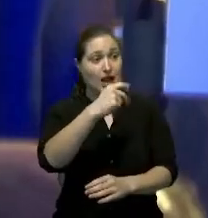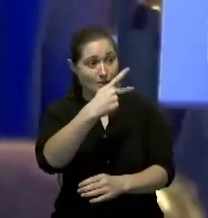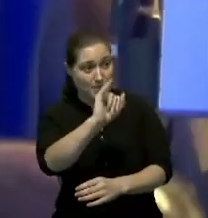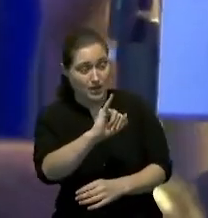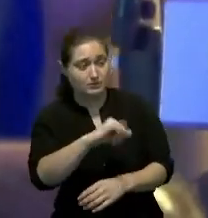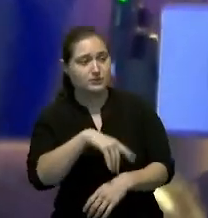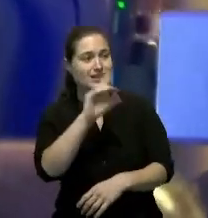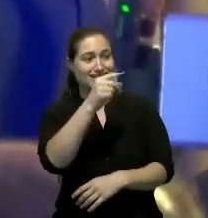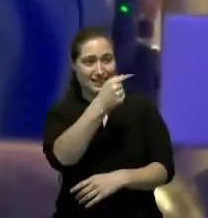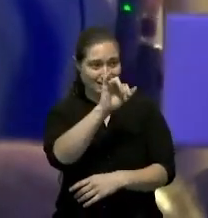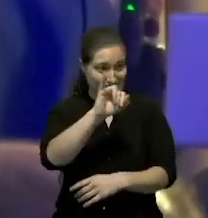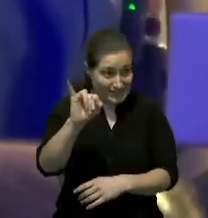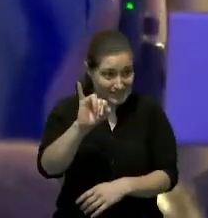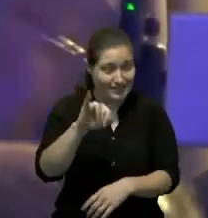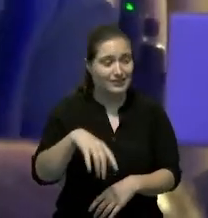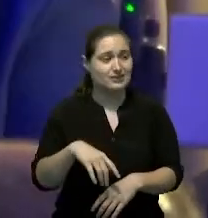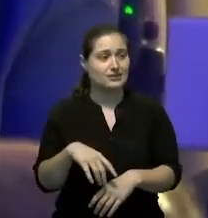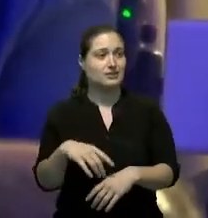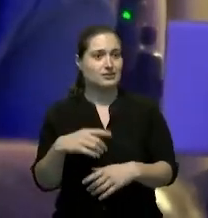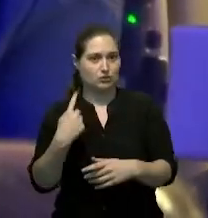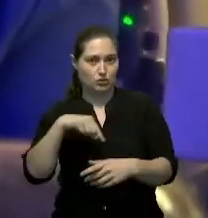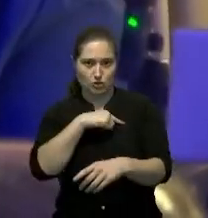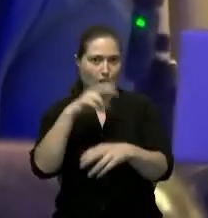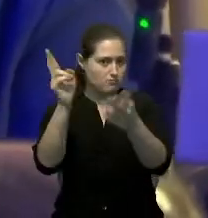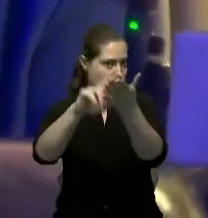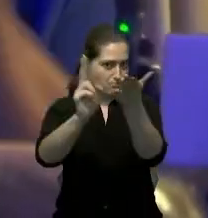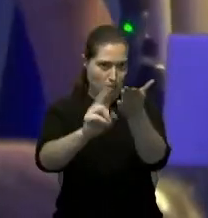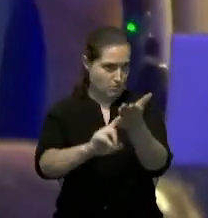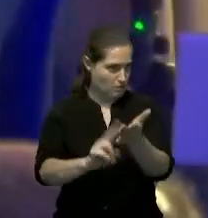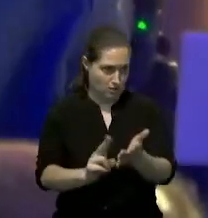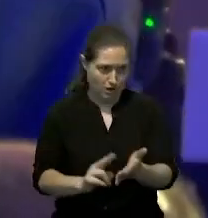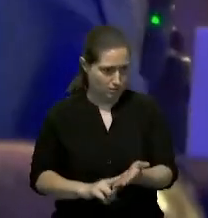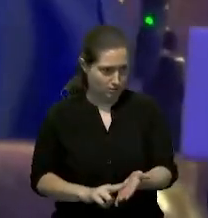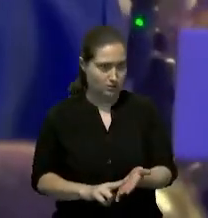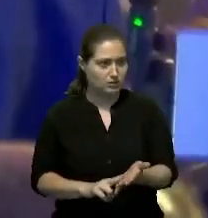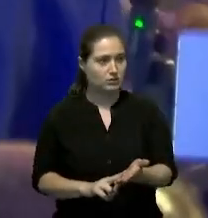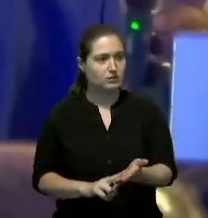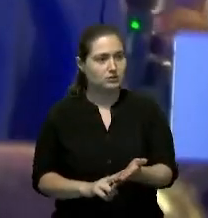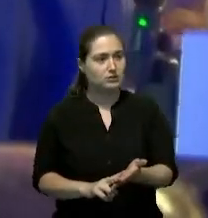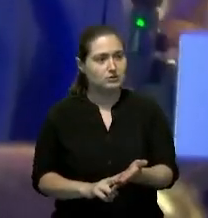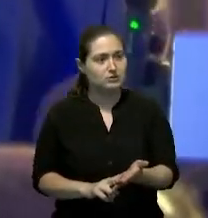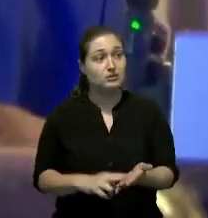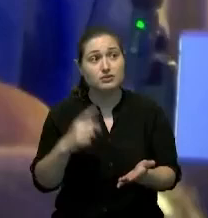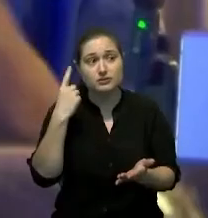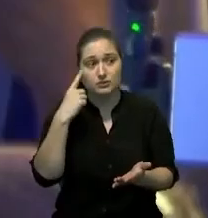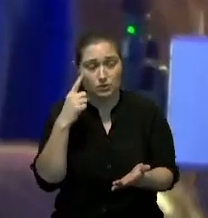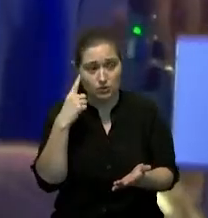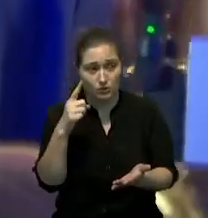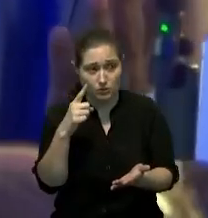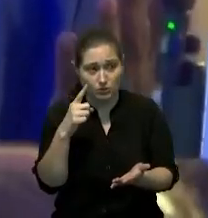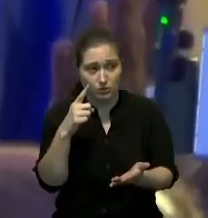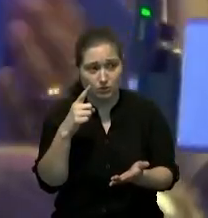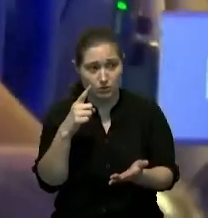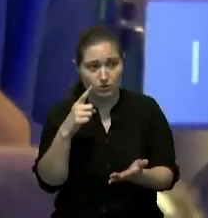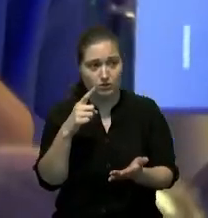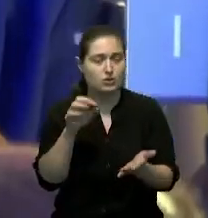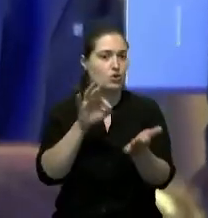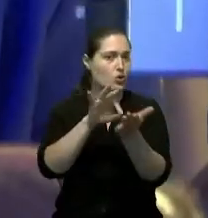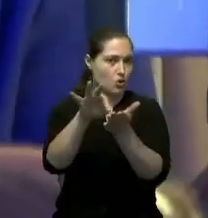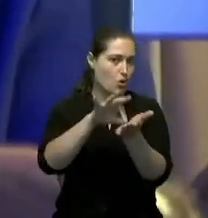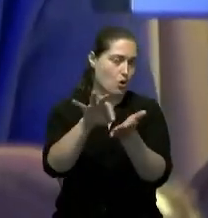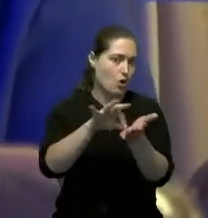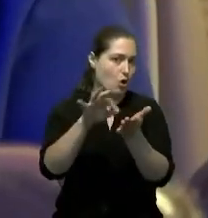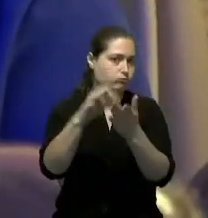y después en proveedores del Estado y eso solo sirve para mantener una nómina a los contadores porque